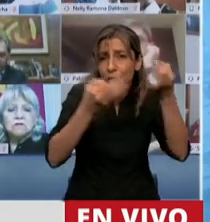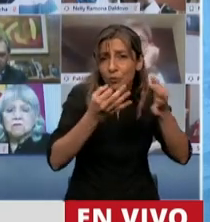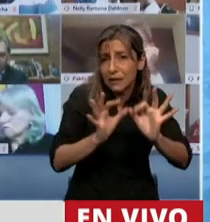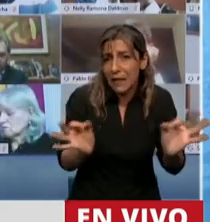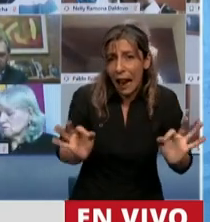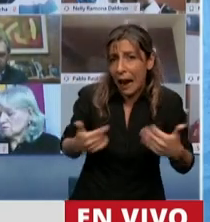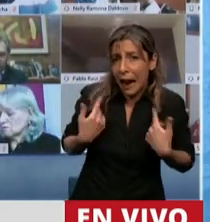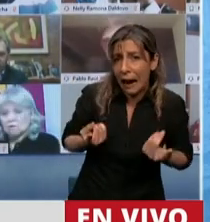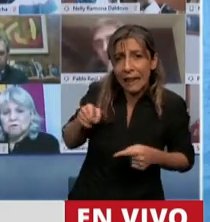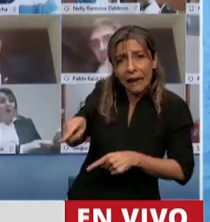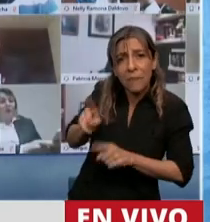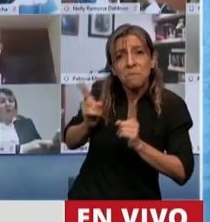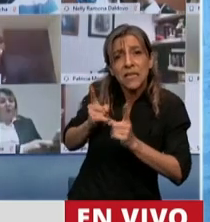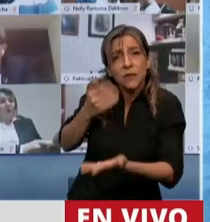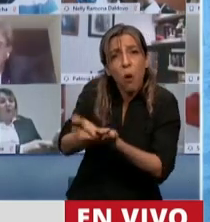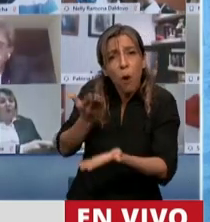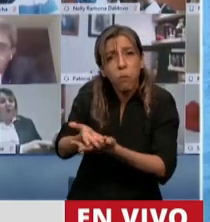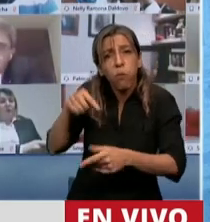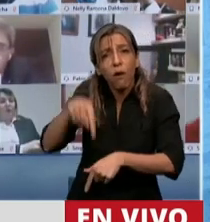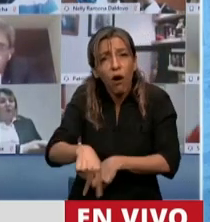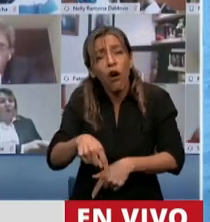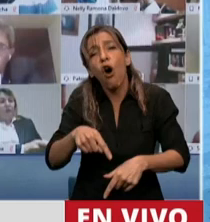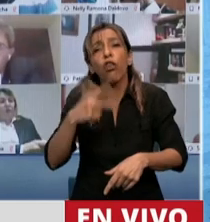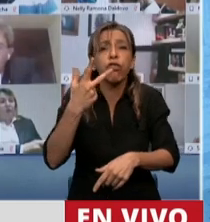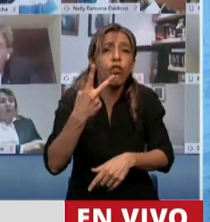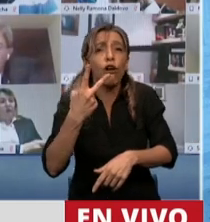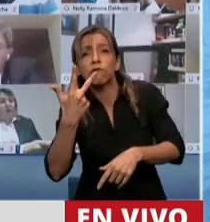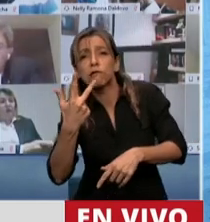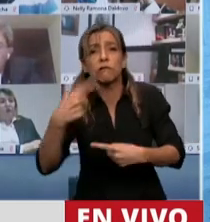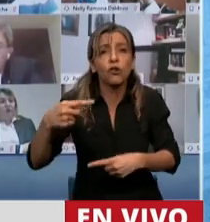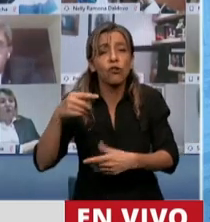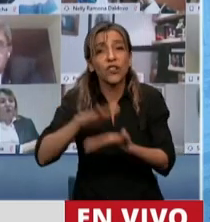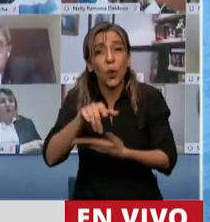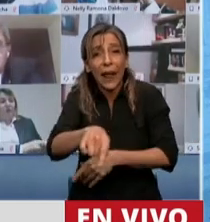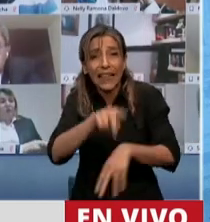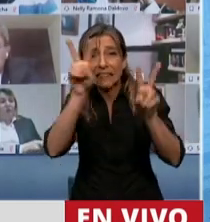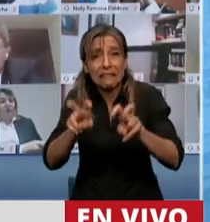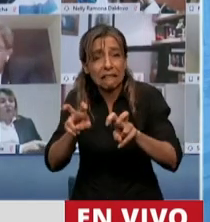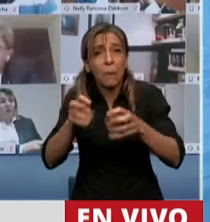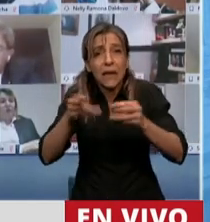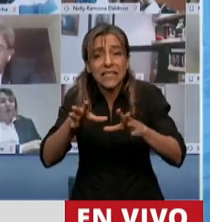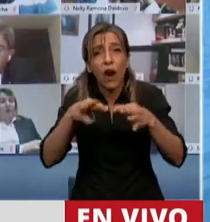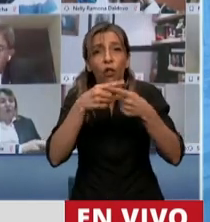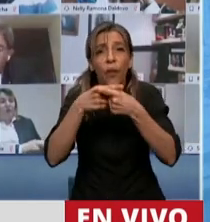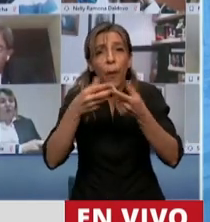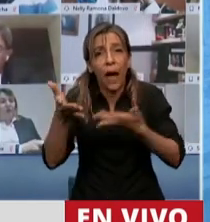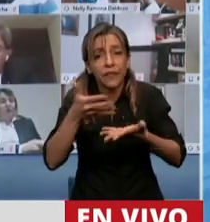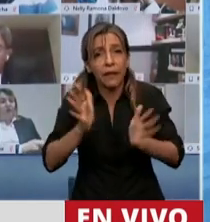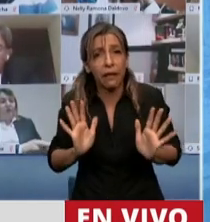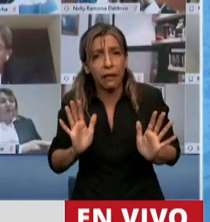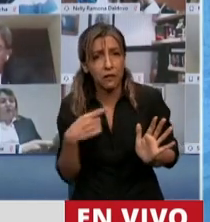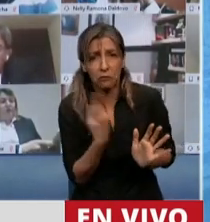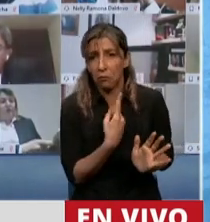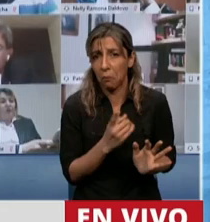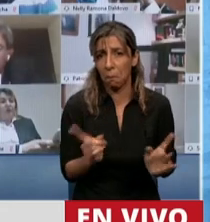trajeron el debate de la reforma judicial dos o tres consideraciones muy simples sobre esa cuestión presidente en primer